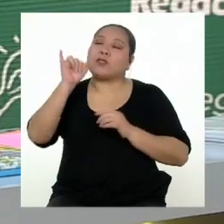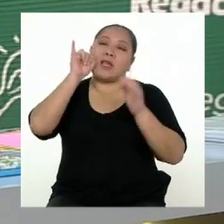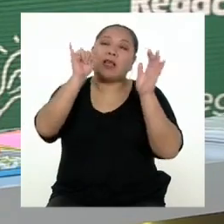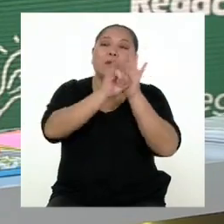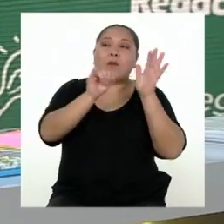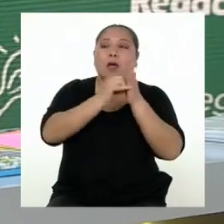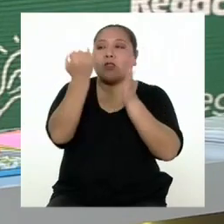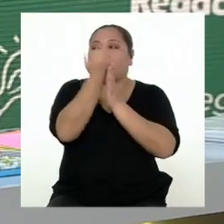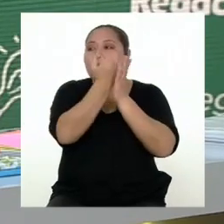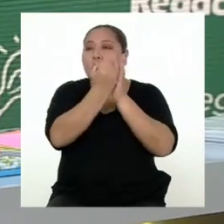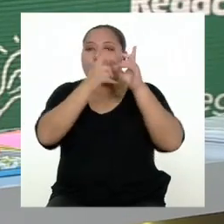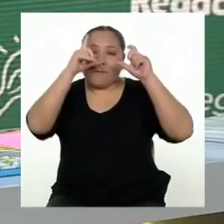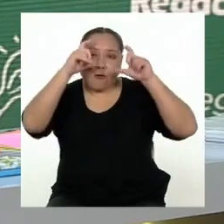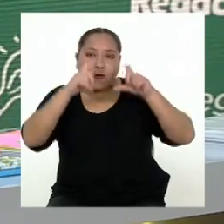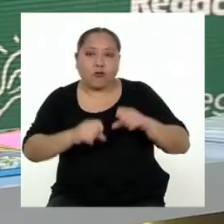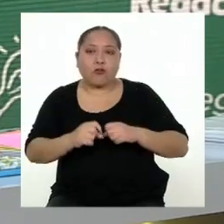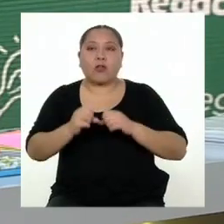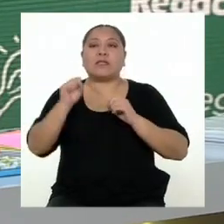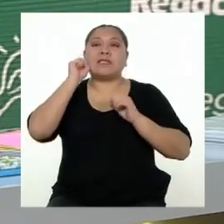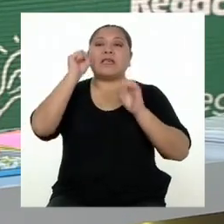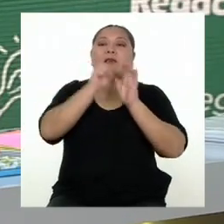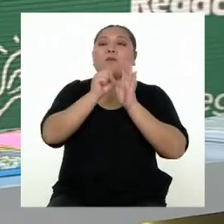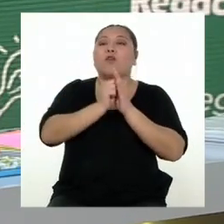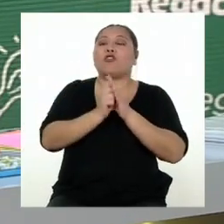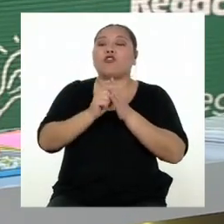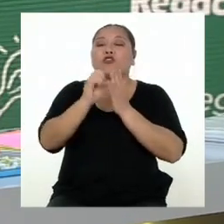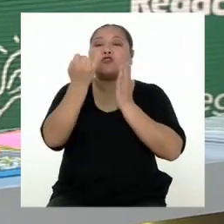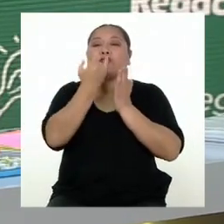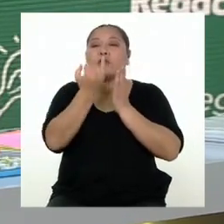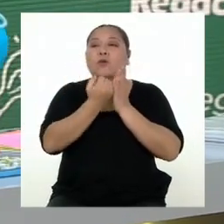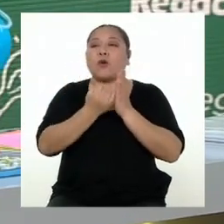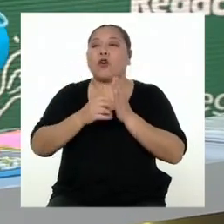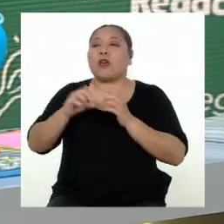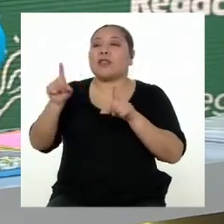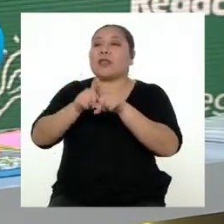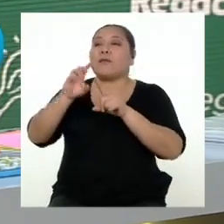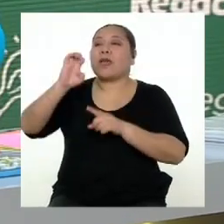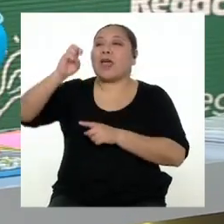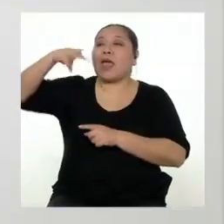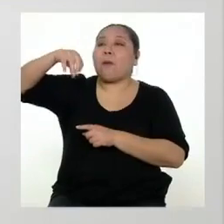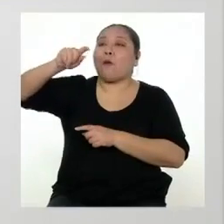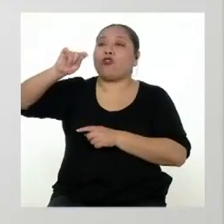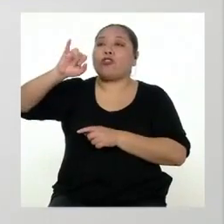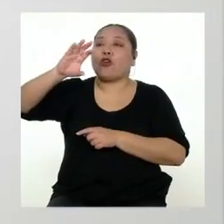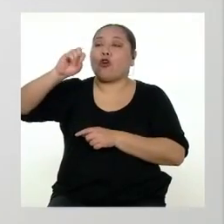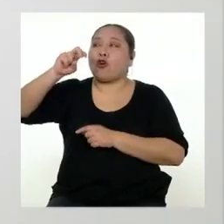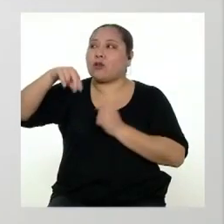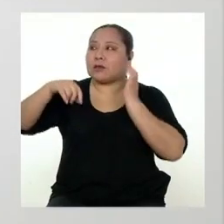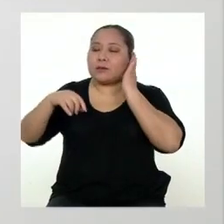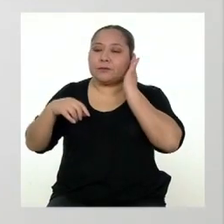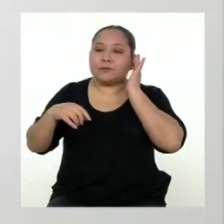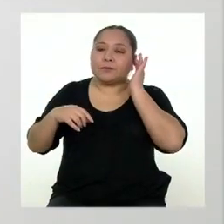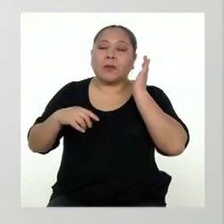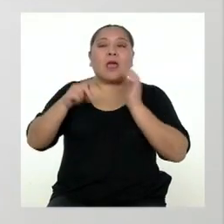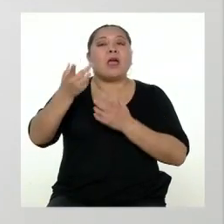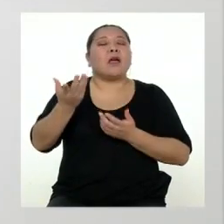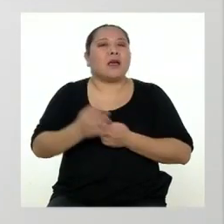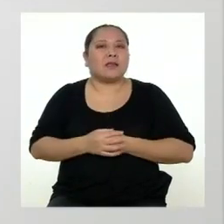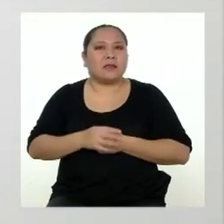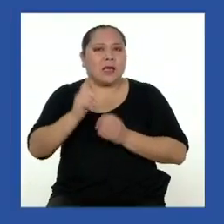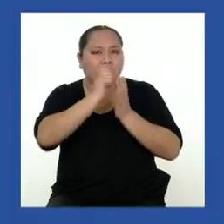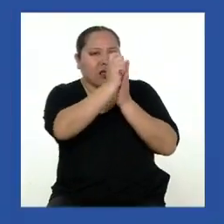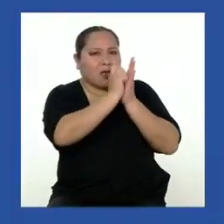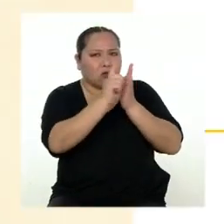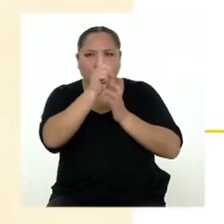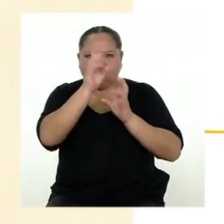fotos, ilustraciones, símbolos gráficos, hasta emoticones para explicar o presentar el tema. Entonces, ¿el texto no es